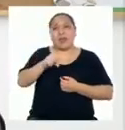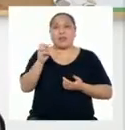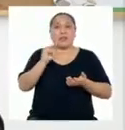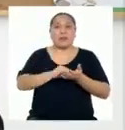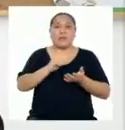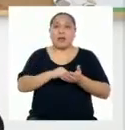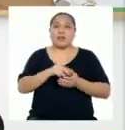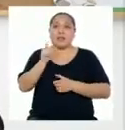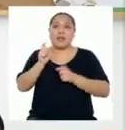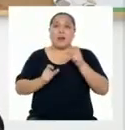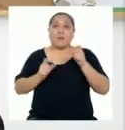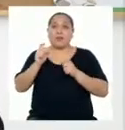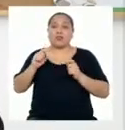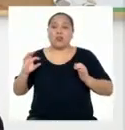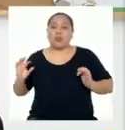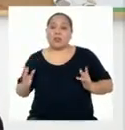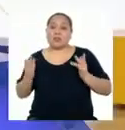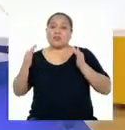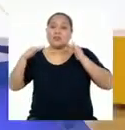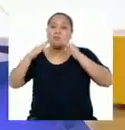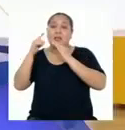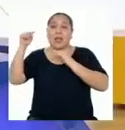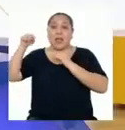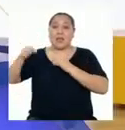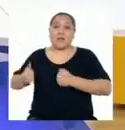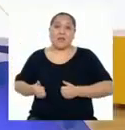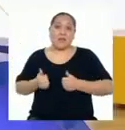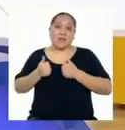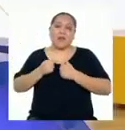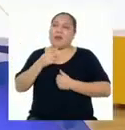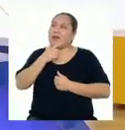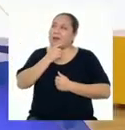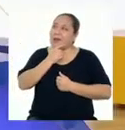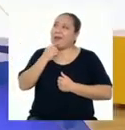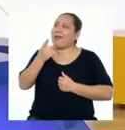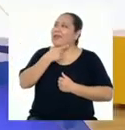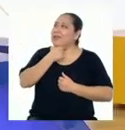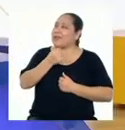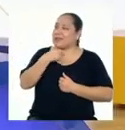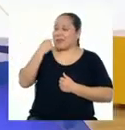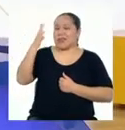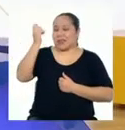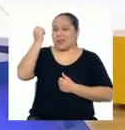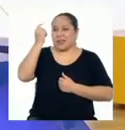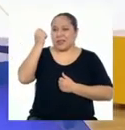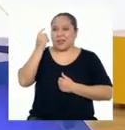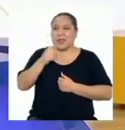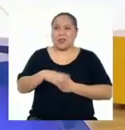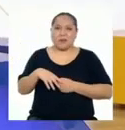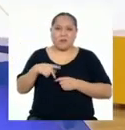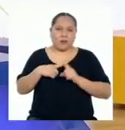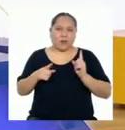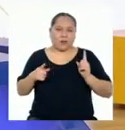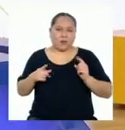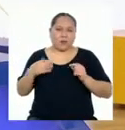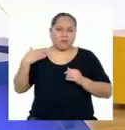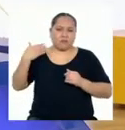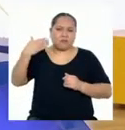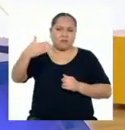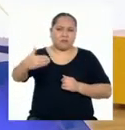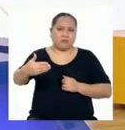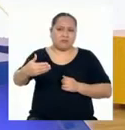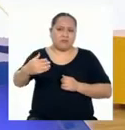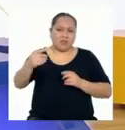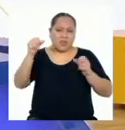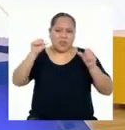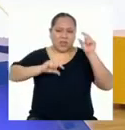todo, en las personas que vivían en las montañas. Ah, qué interesante. Ya entendí. Pero, ¿pasaron algunos siglos para